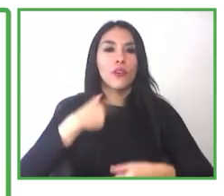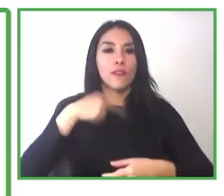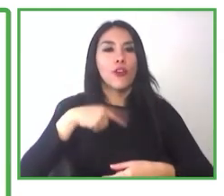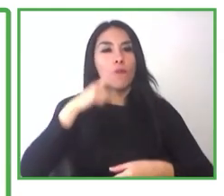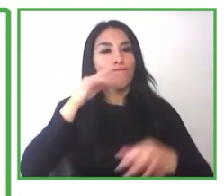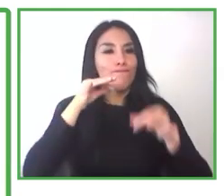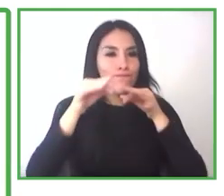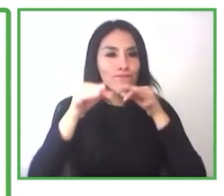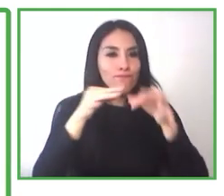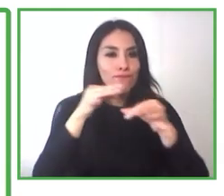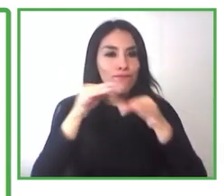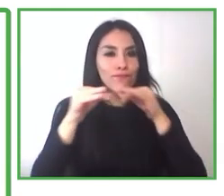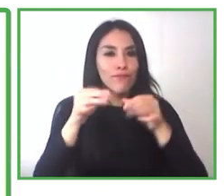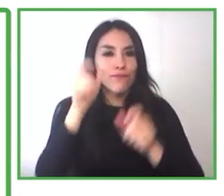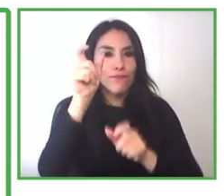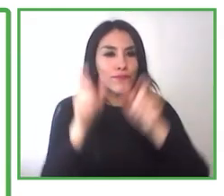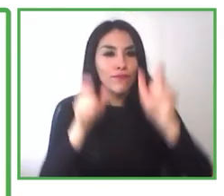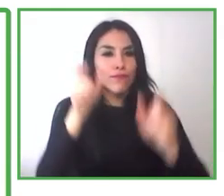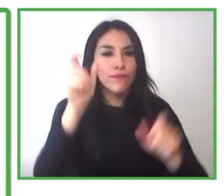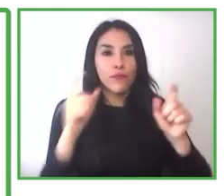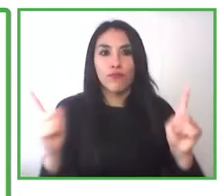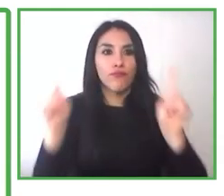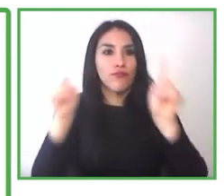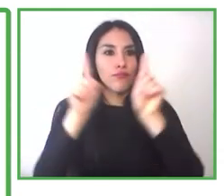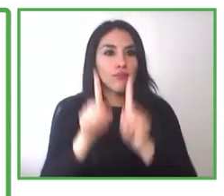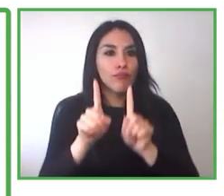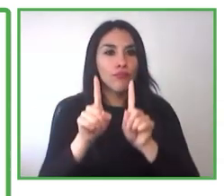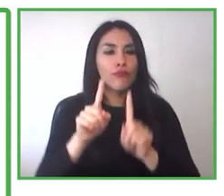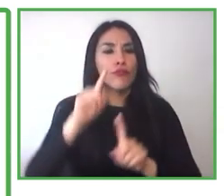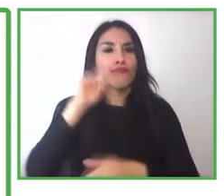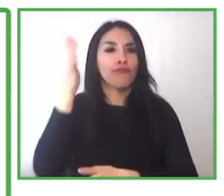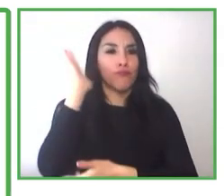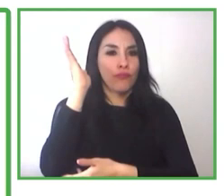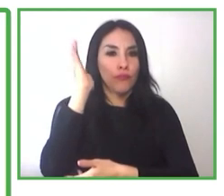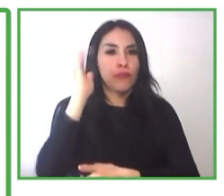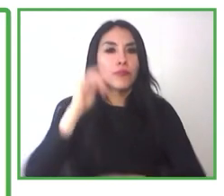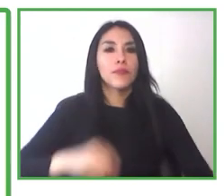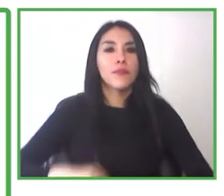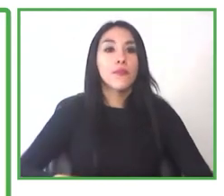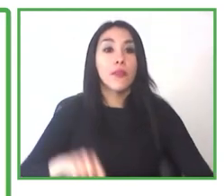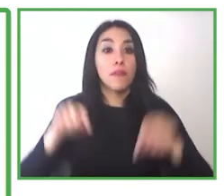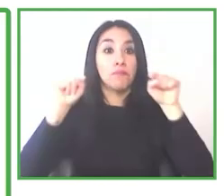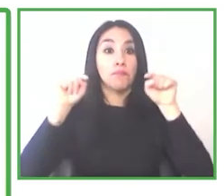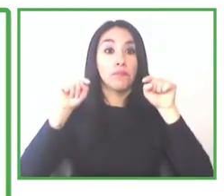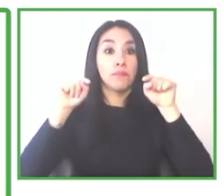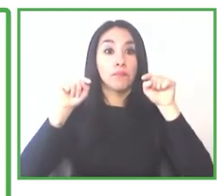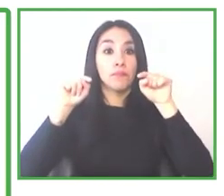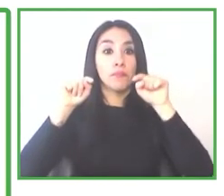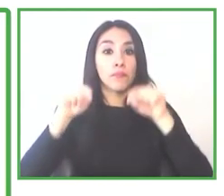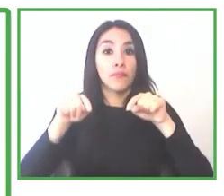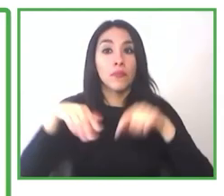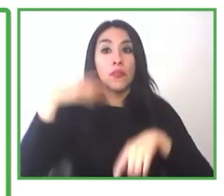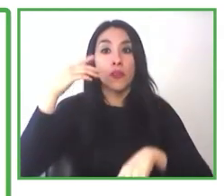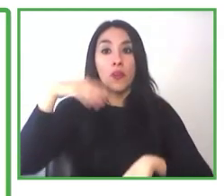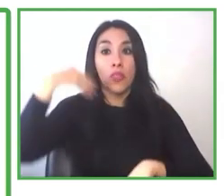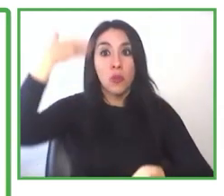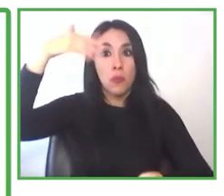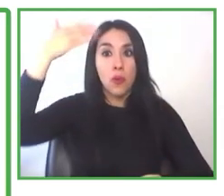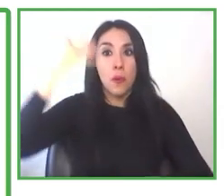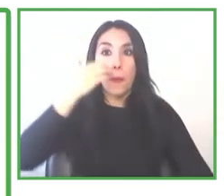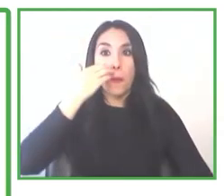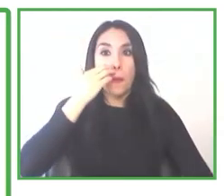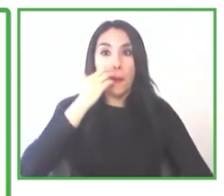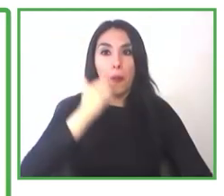continuación, quiero contarles brevemente qué es lo que es Chile Valora. Y por qué estamos aquí hoy día también mostrando